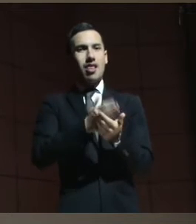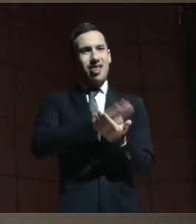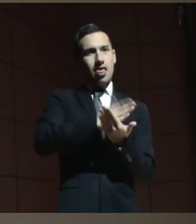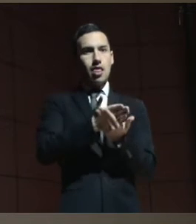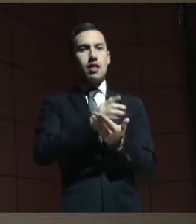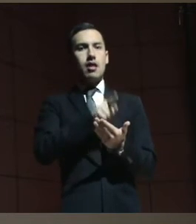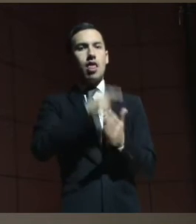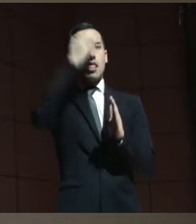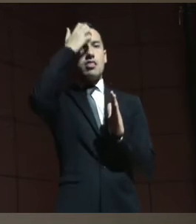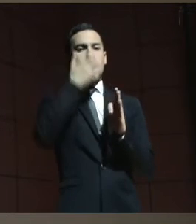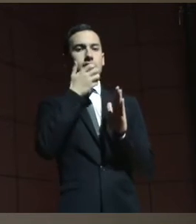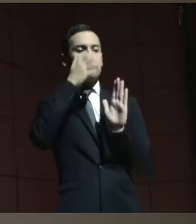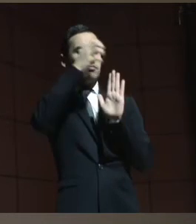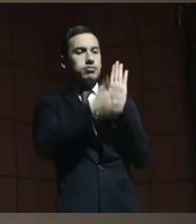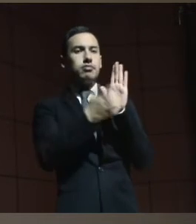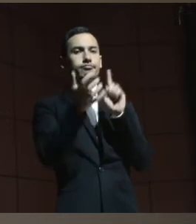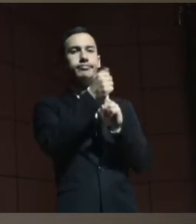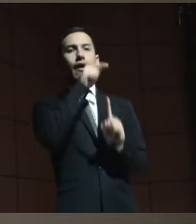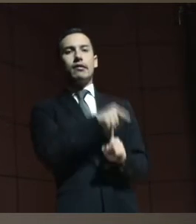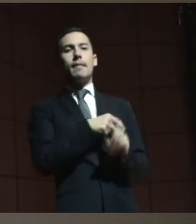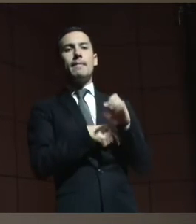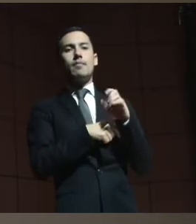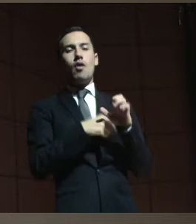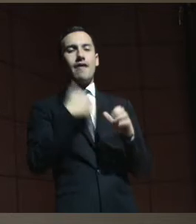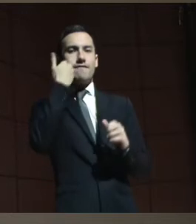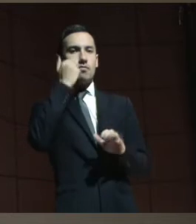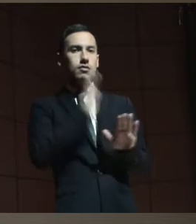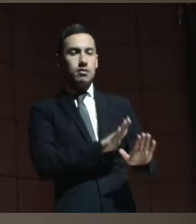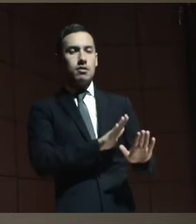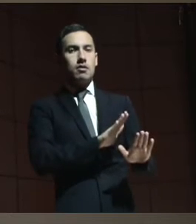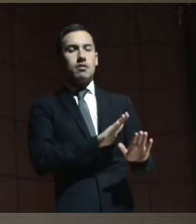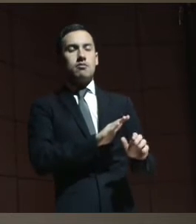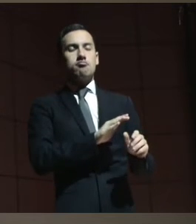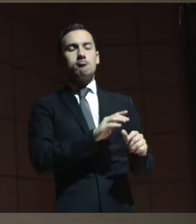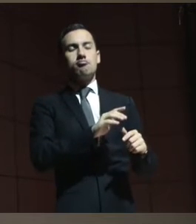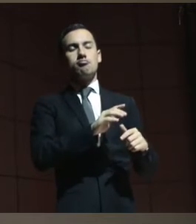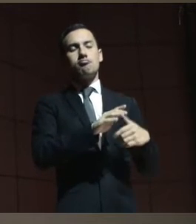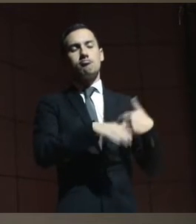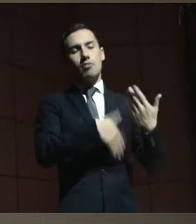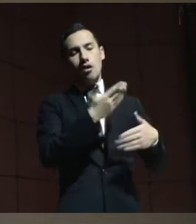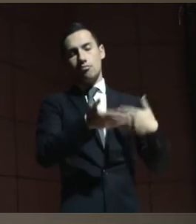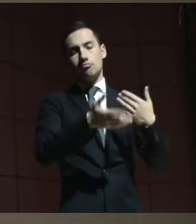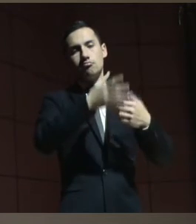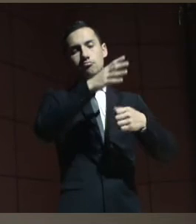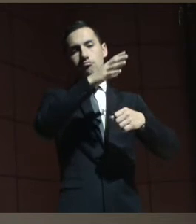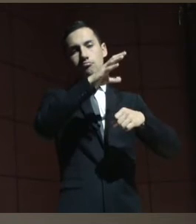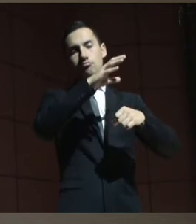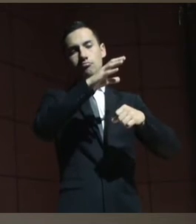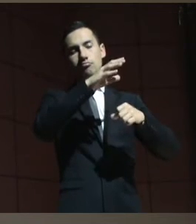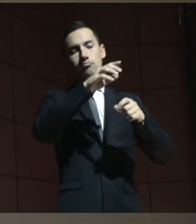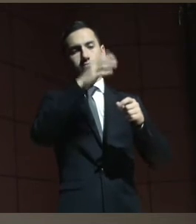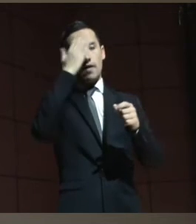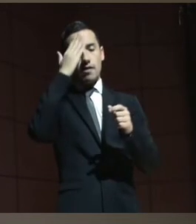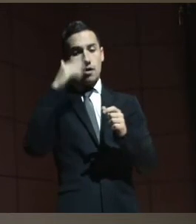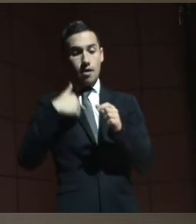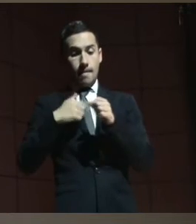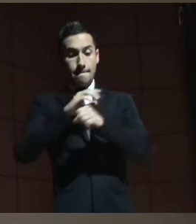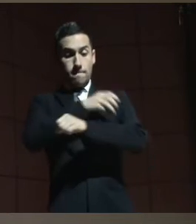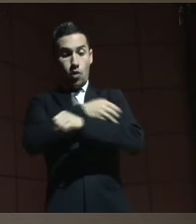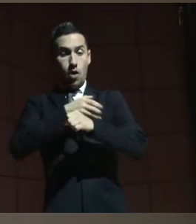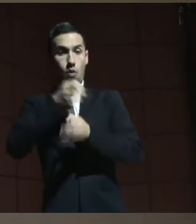Y de ese modo, habiendo cerrado también, porque el Poder Judicial,